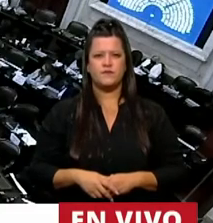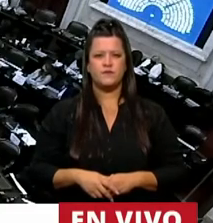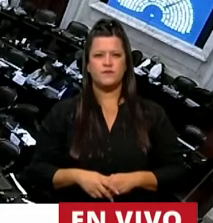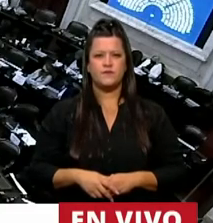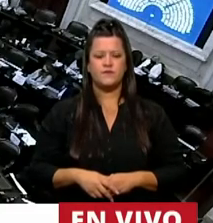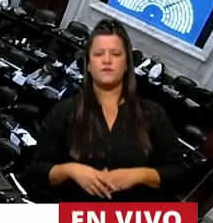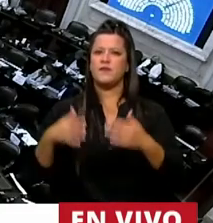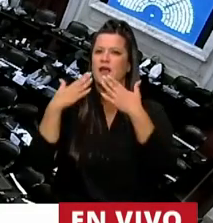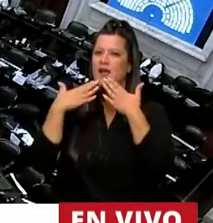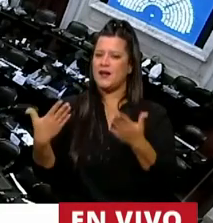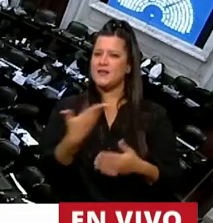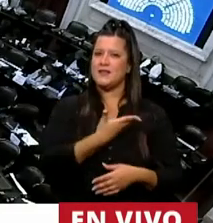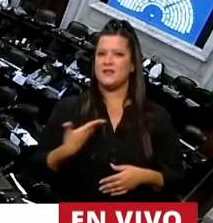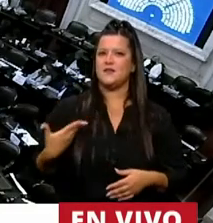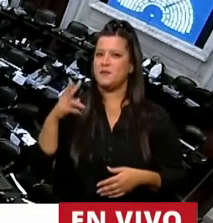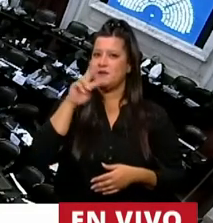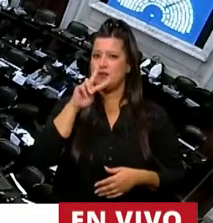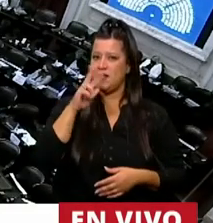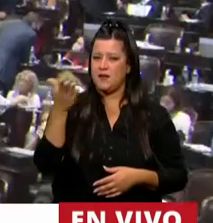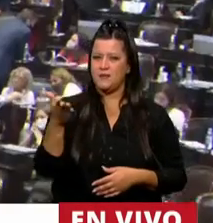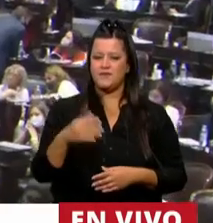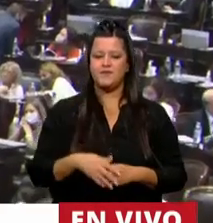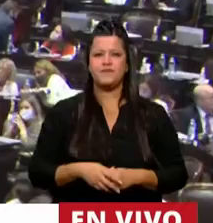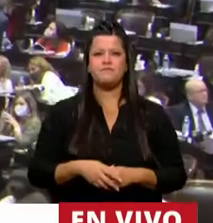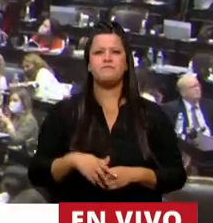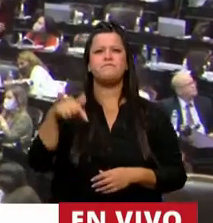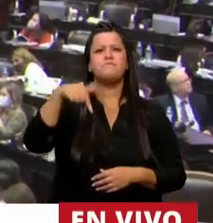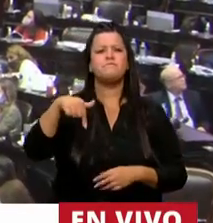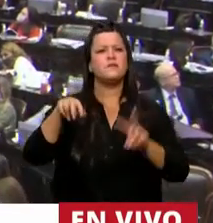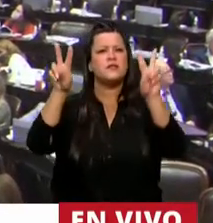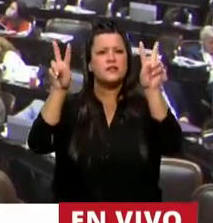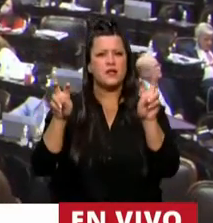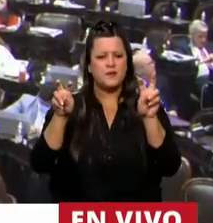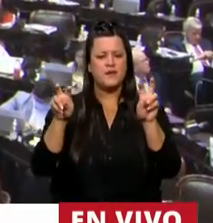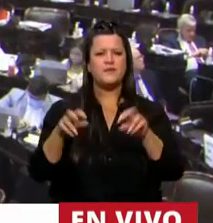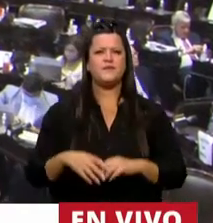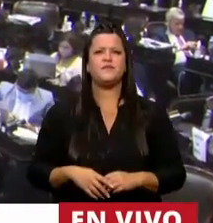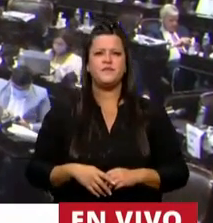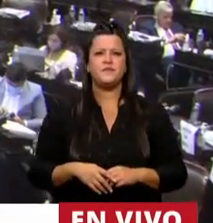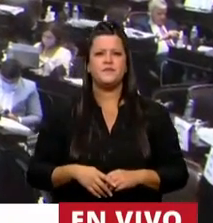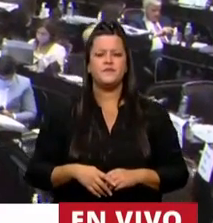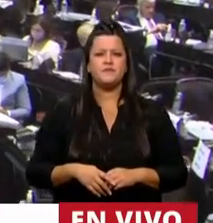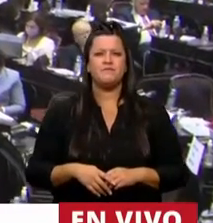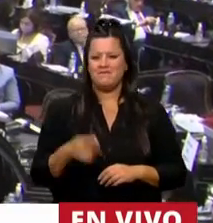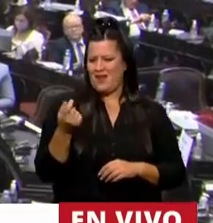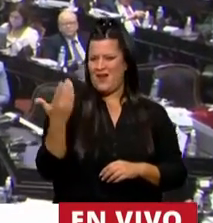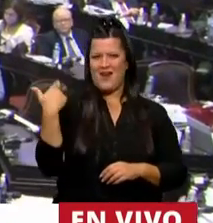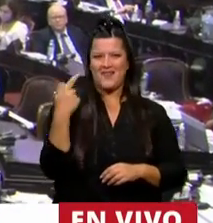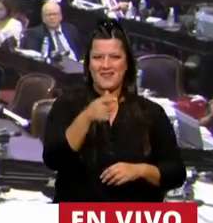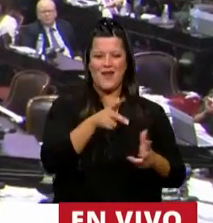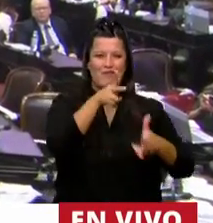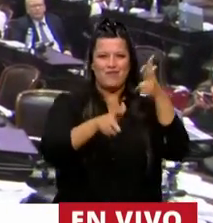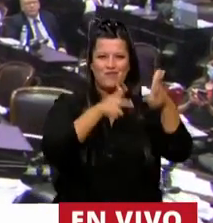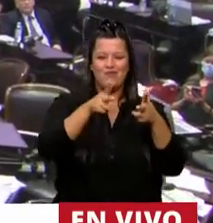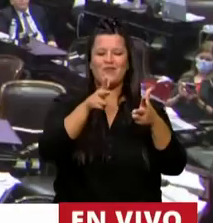Gracias, Presidenta. En el marco de lo recientemente expresado por